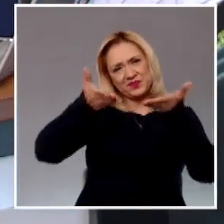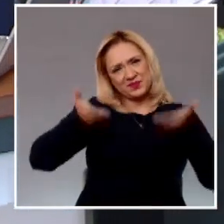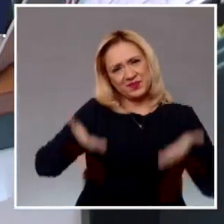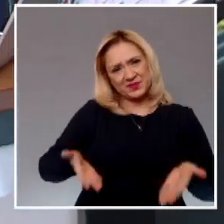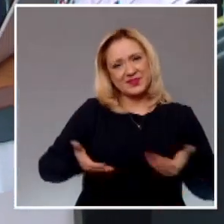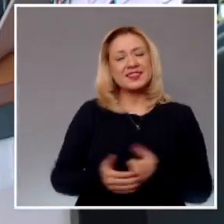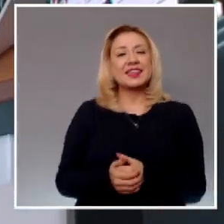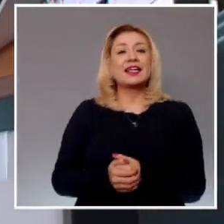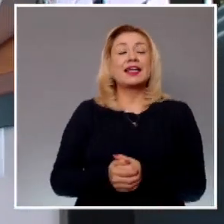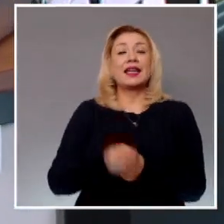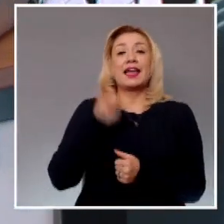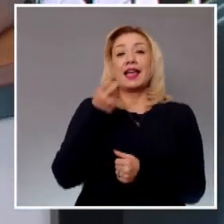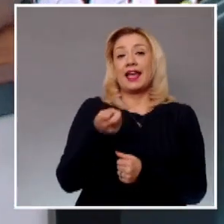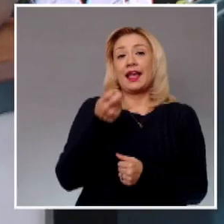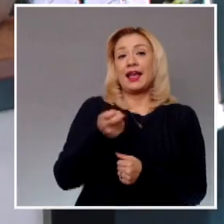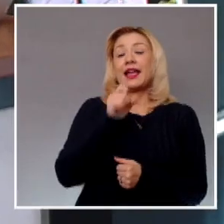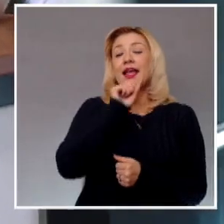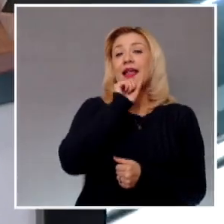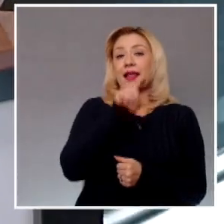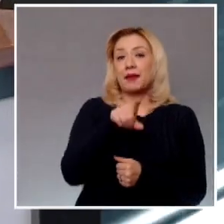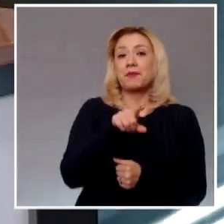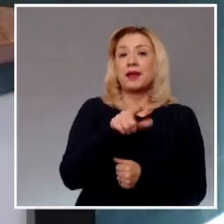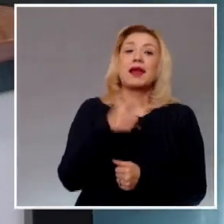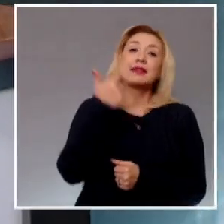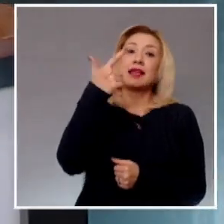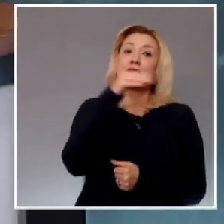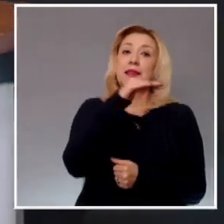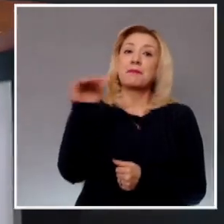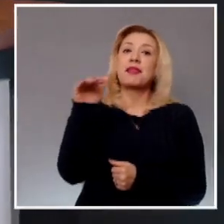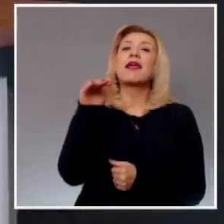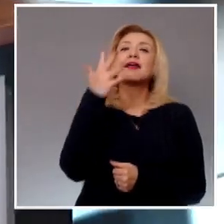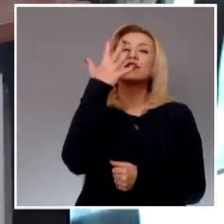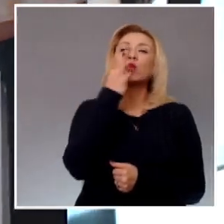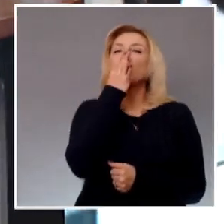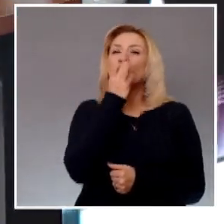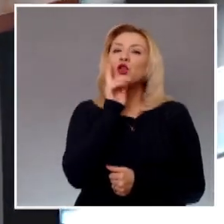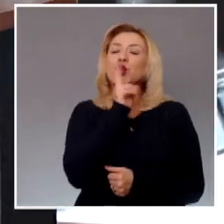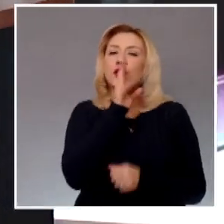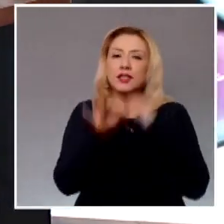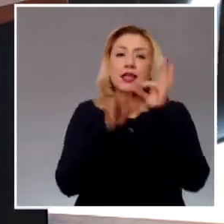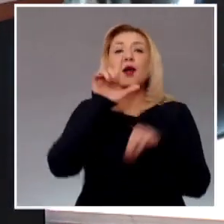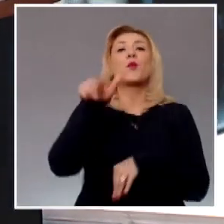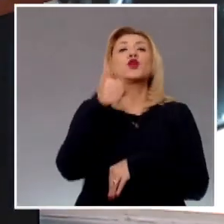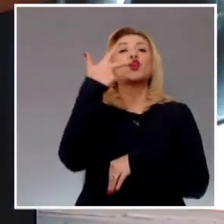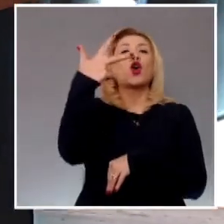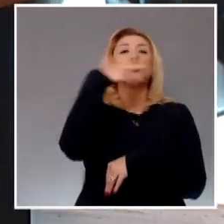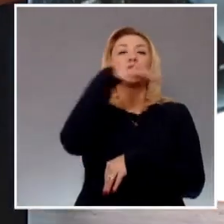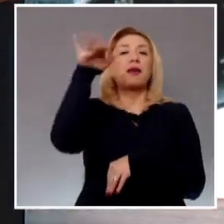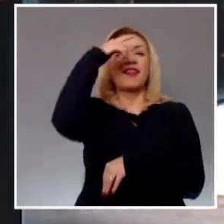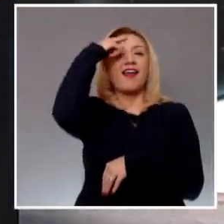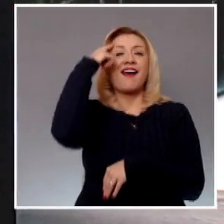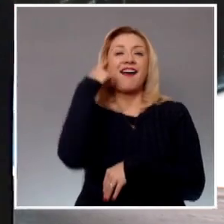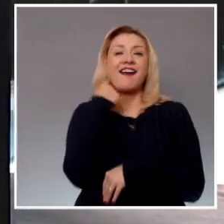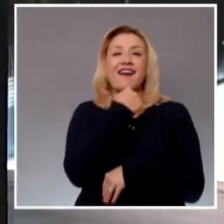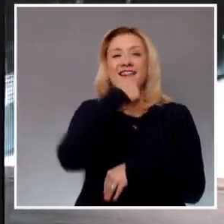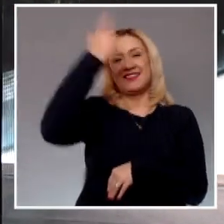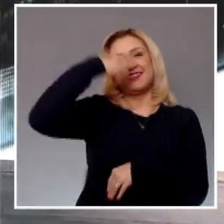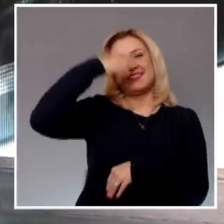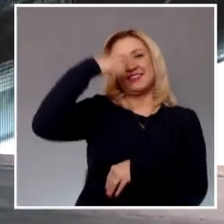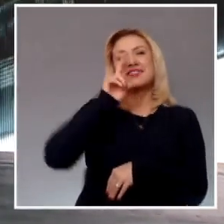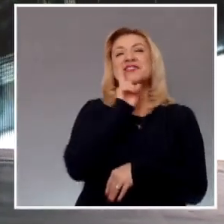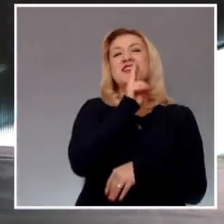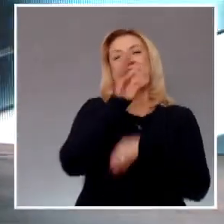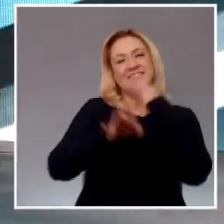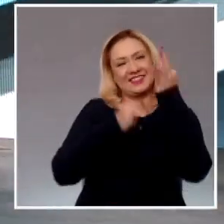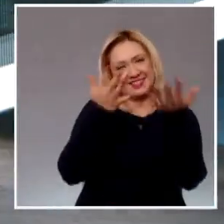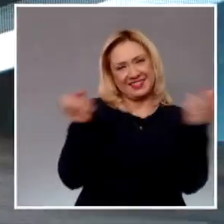pendiente a las 19.30 horas de nuestro avance informativo y a las 20.30 el noticiario nocturno Muy buenas tardes